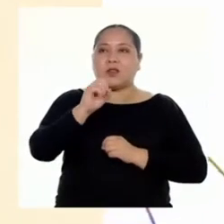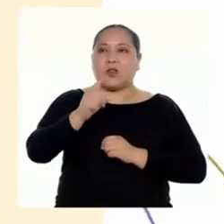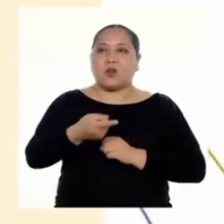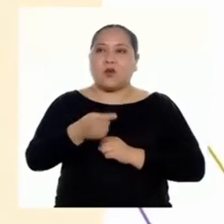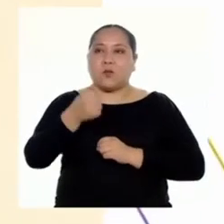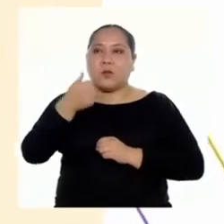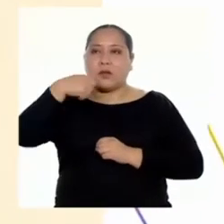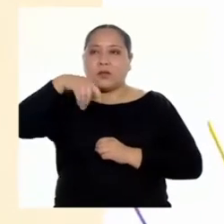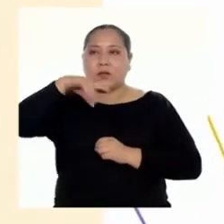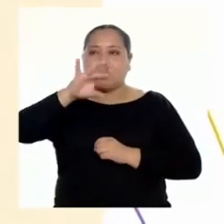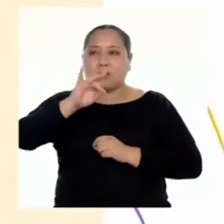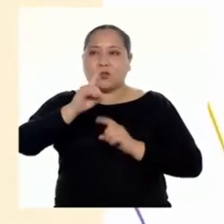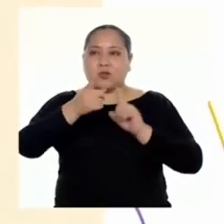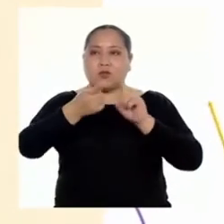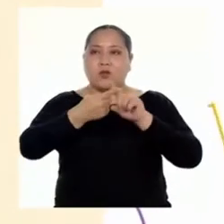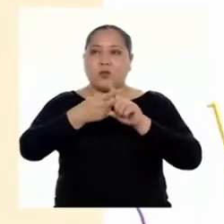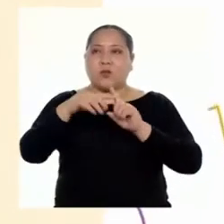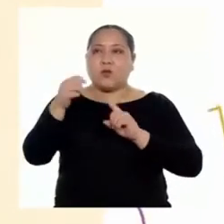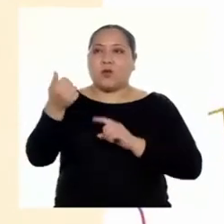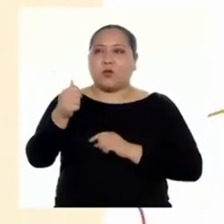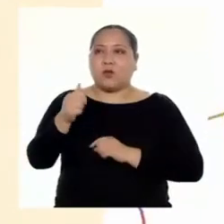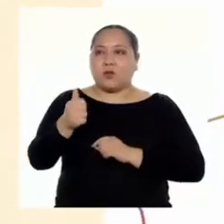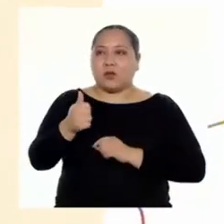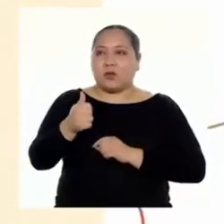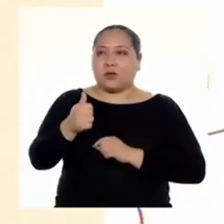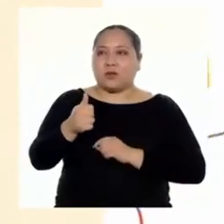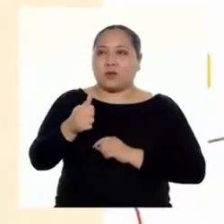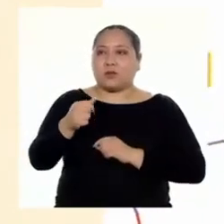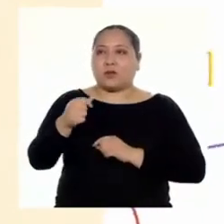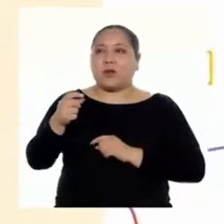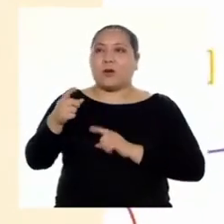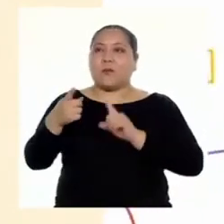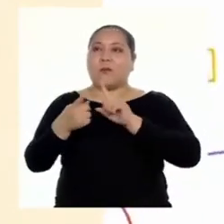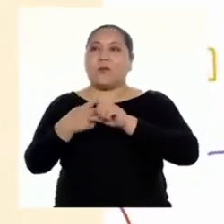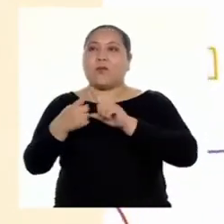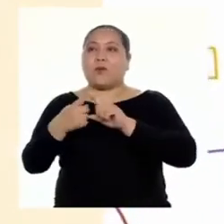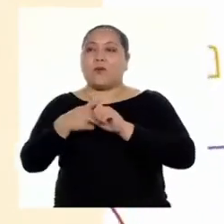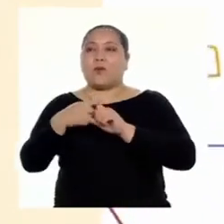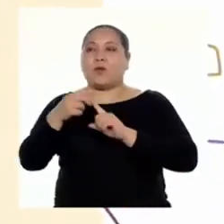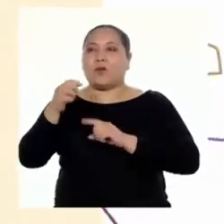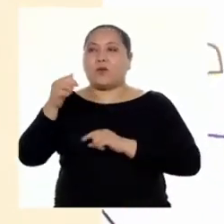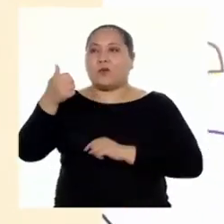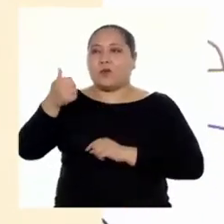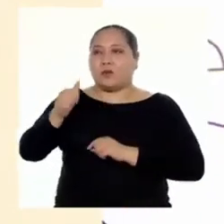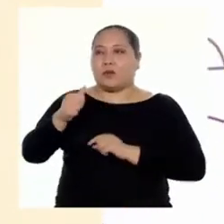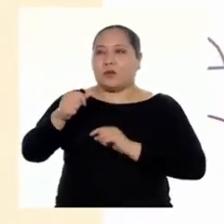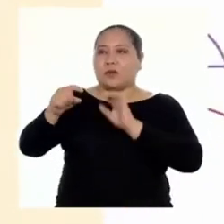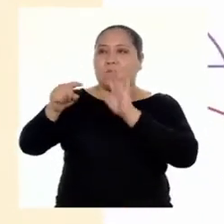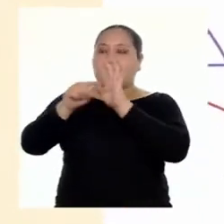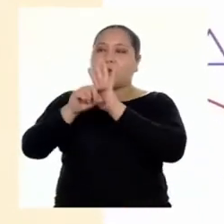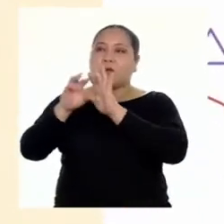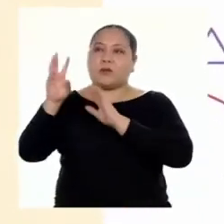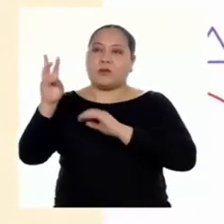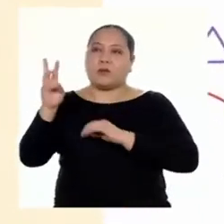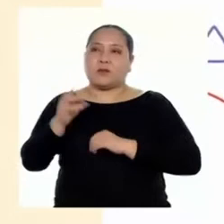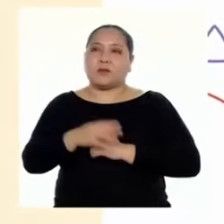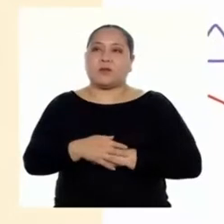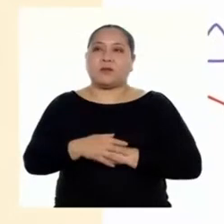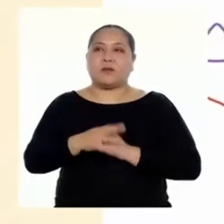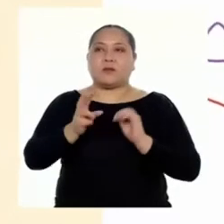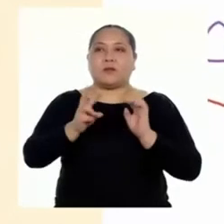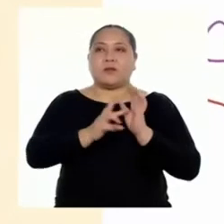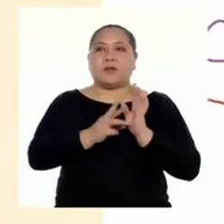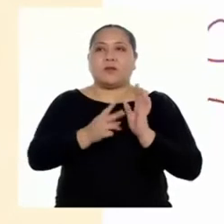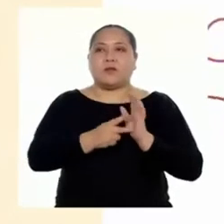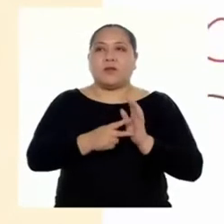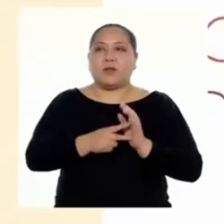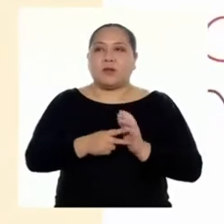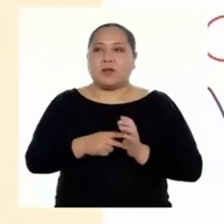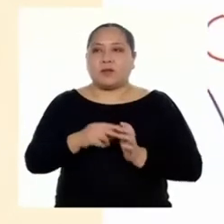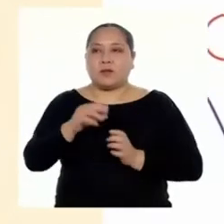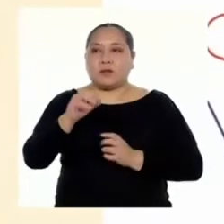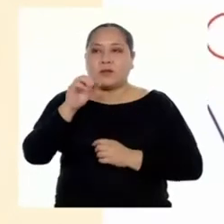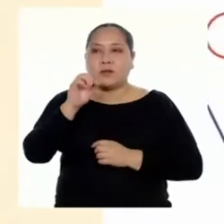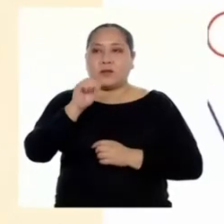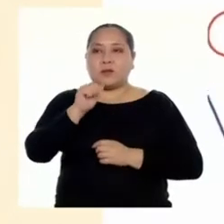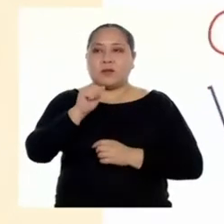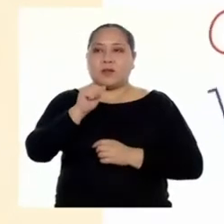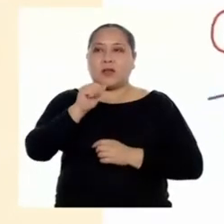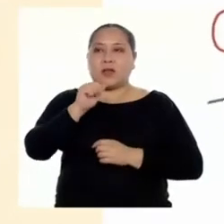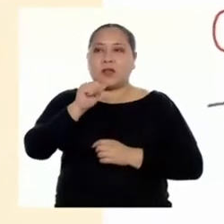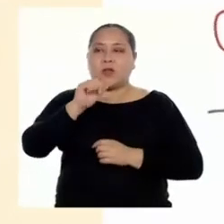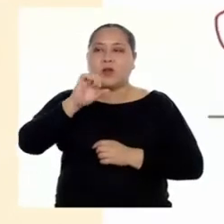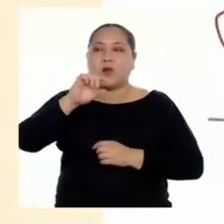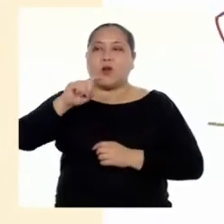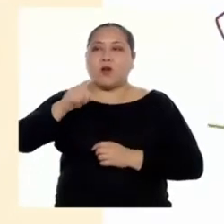,18 por 10 elevado a la unidad por 10 elevado a la menos 6. Resulta finalmente 0,18